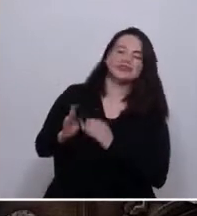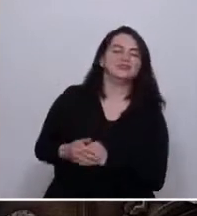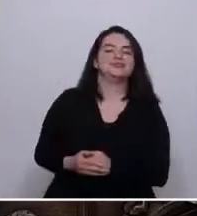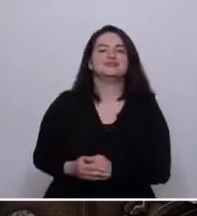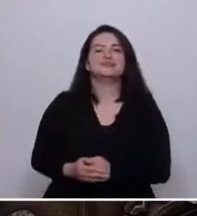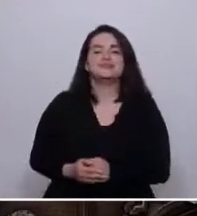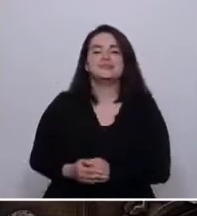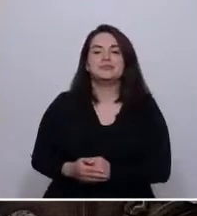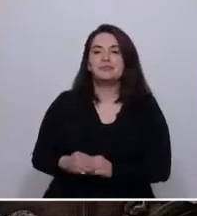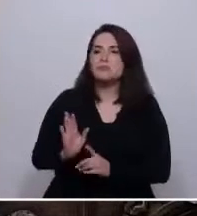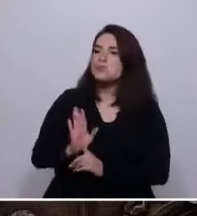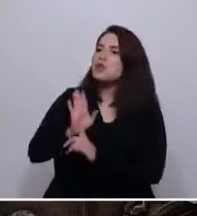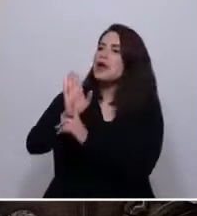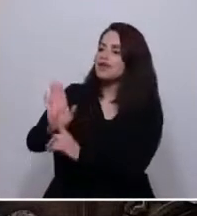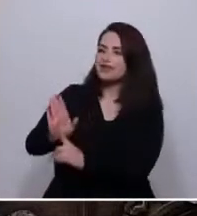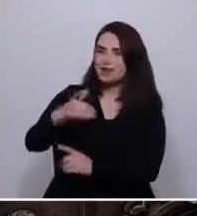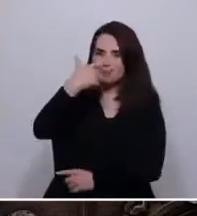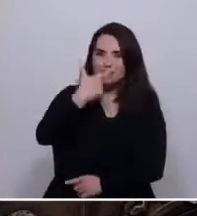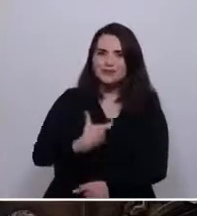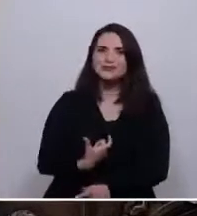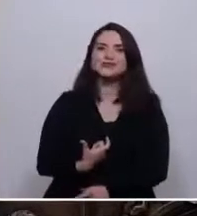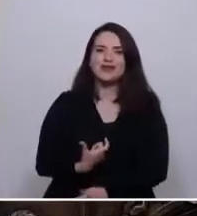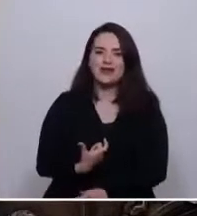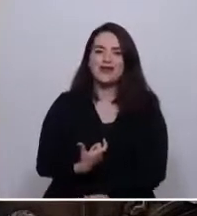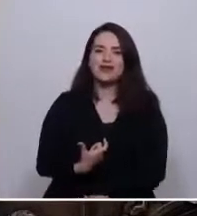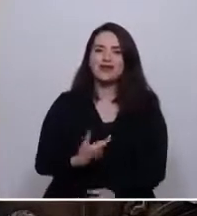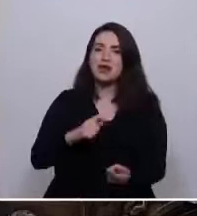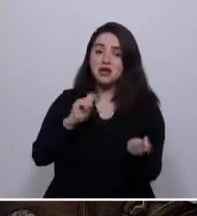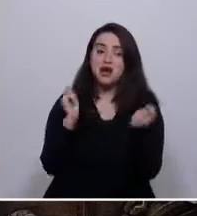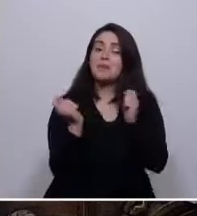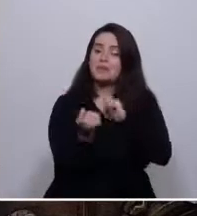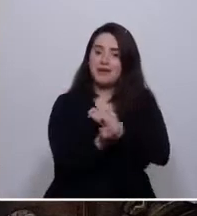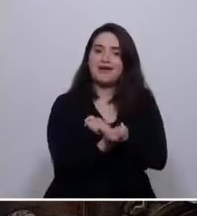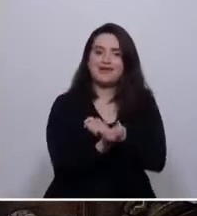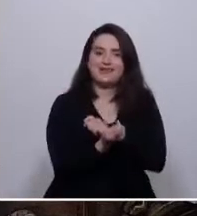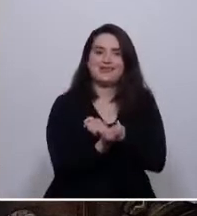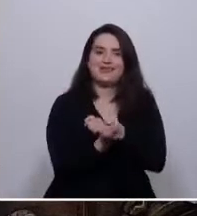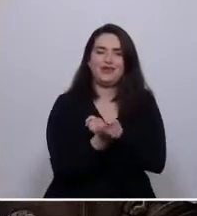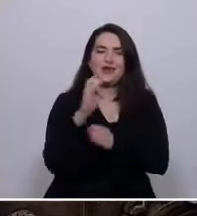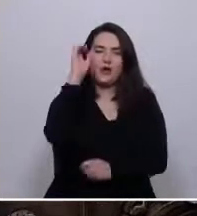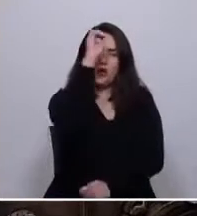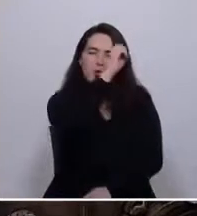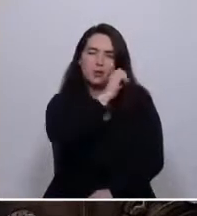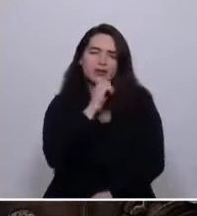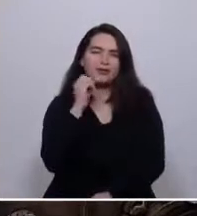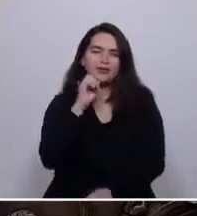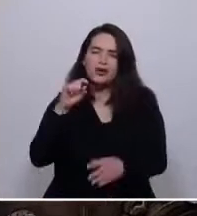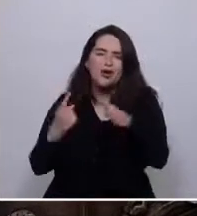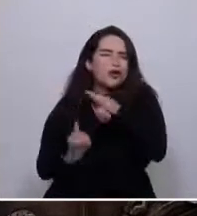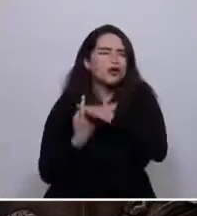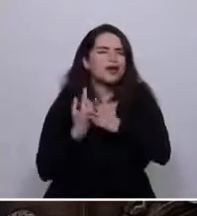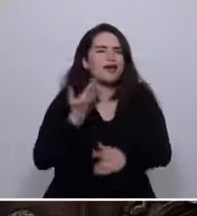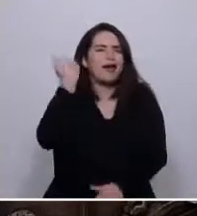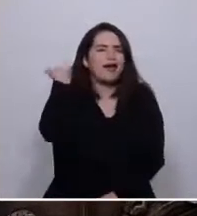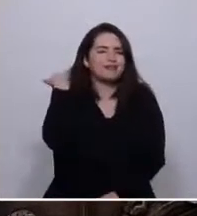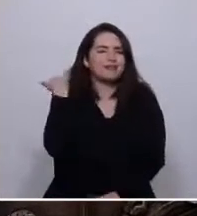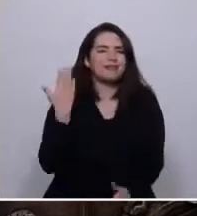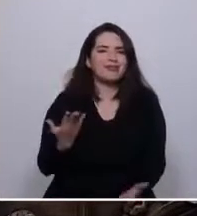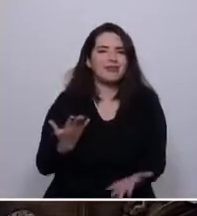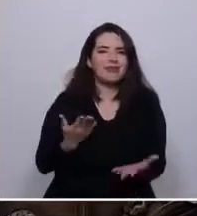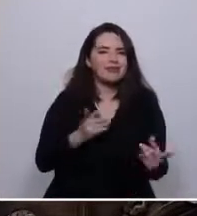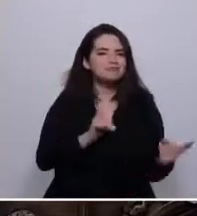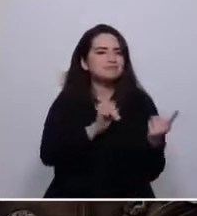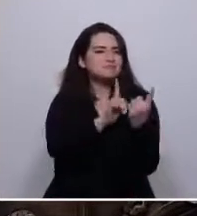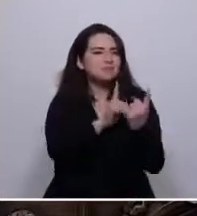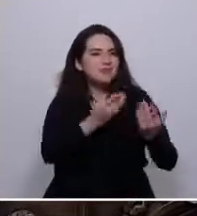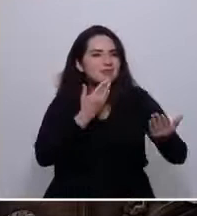mostrarnos dispuestos a rectificar nuestras posiciones originarias como consecuencia de ese encuentro